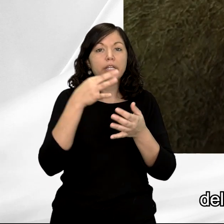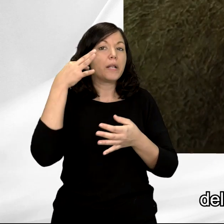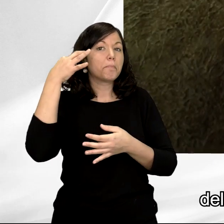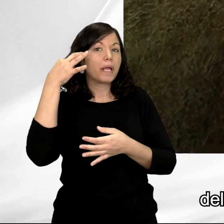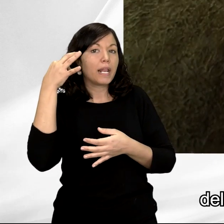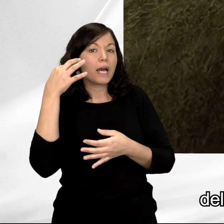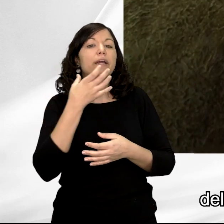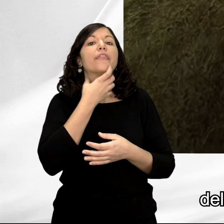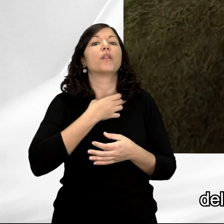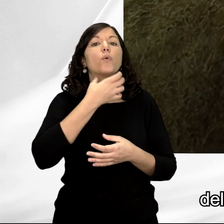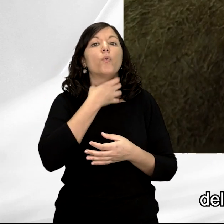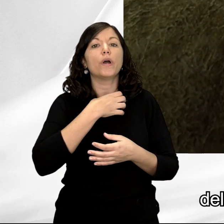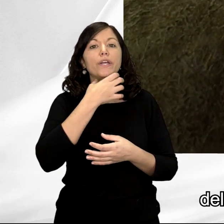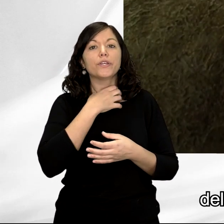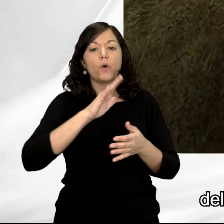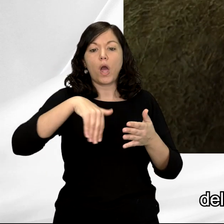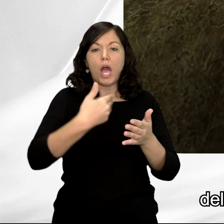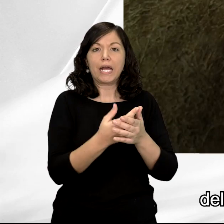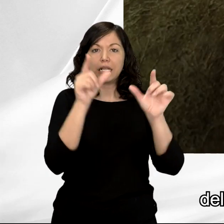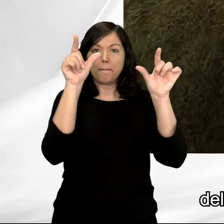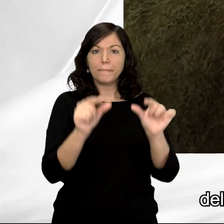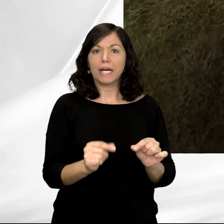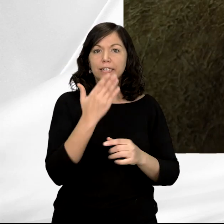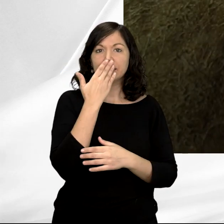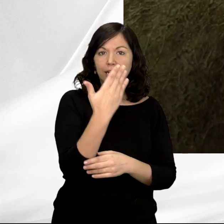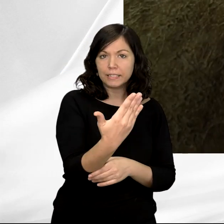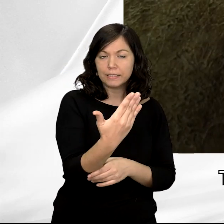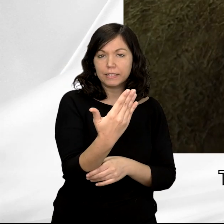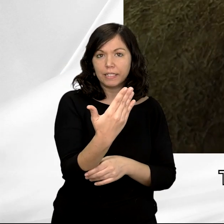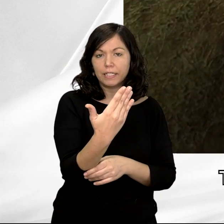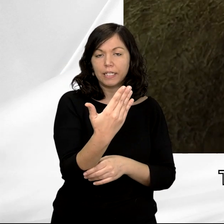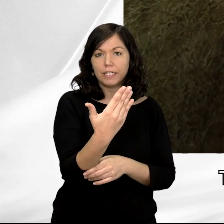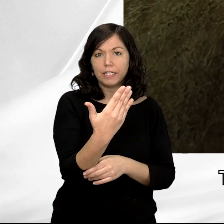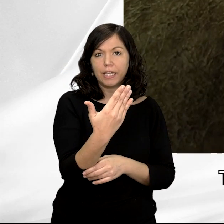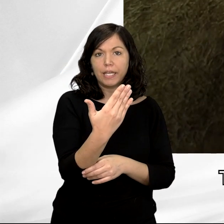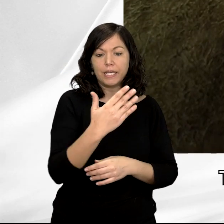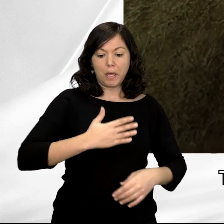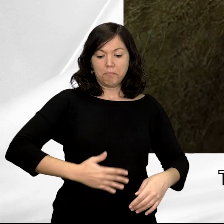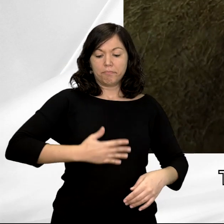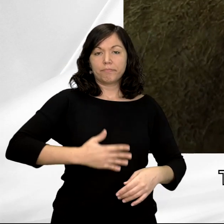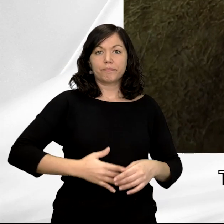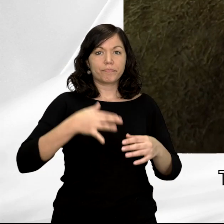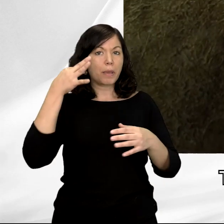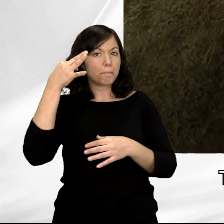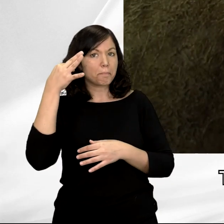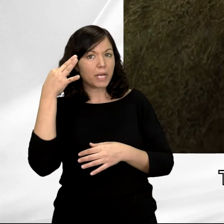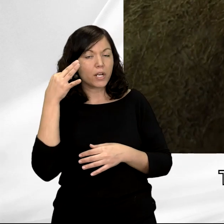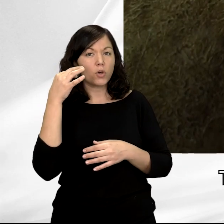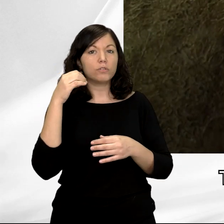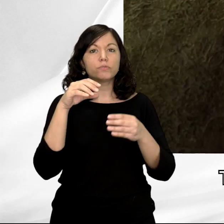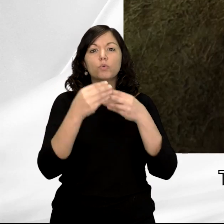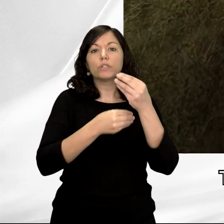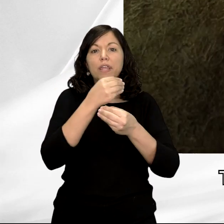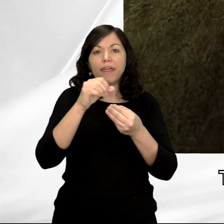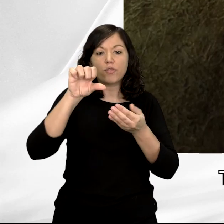del cuello hacia la pata delantera, que está aquí, todo el pelaje del vientre con esos tracitos